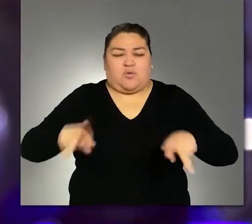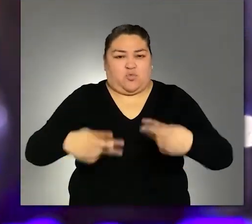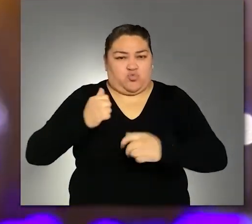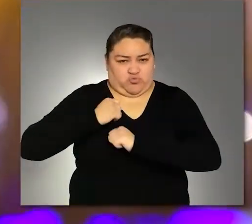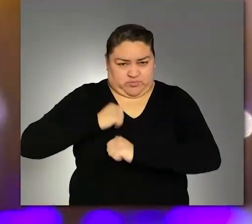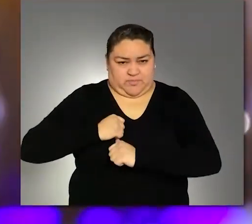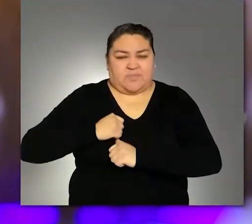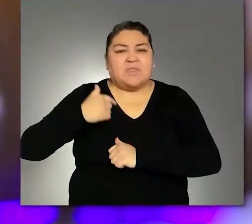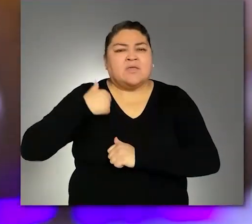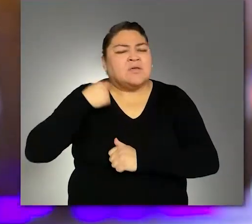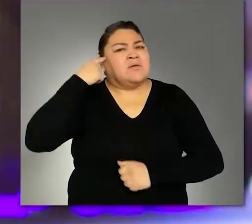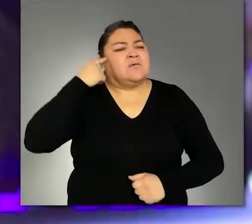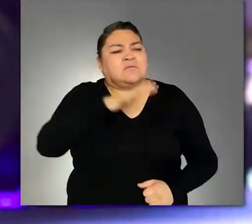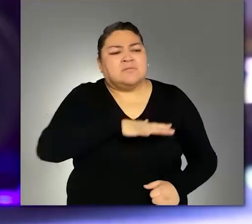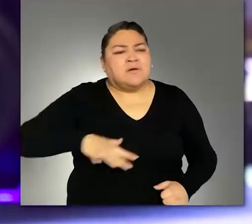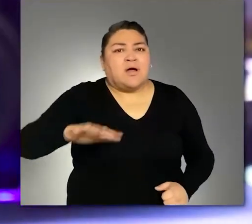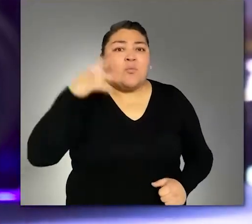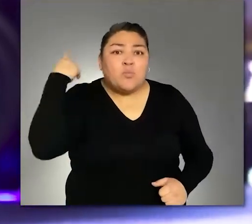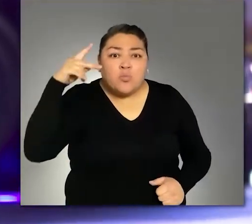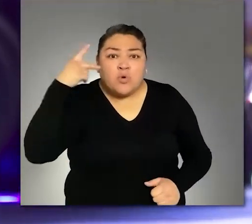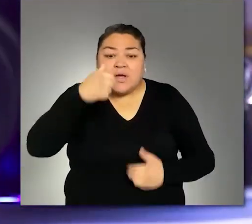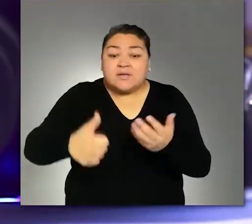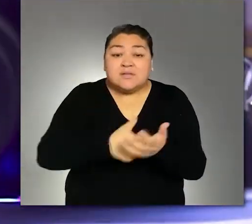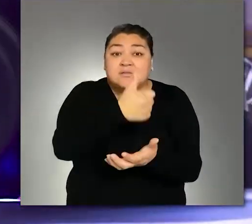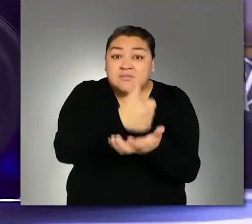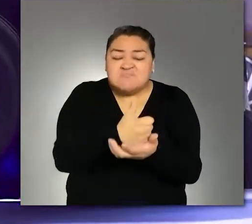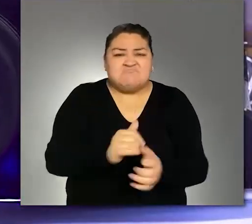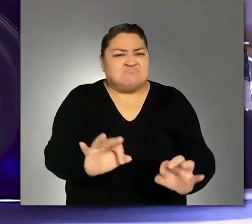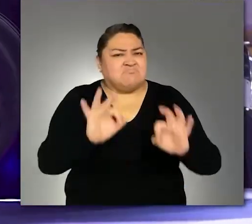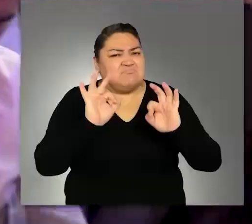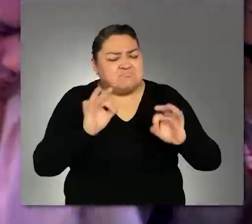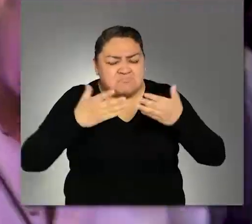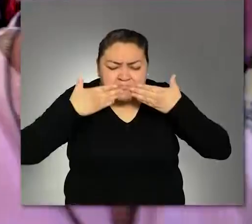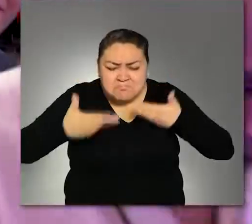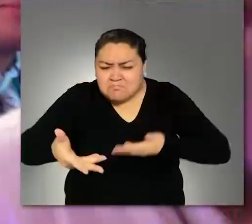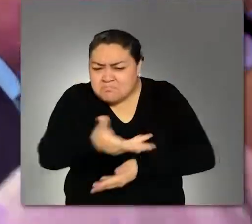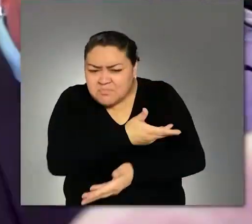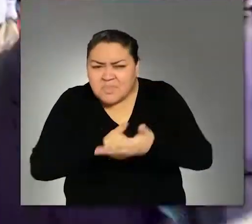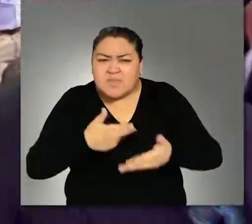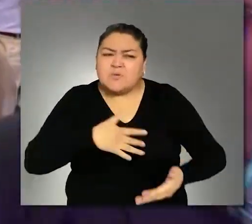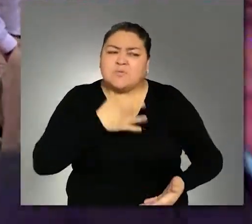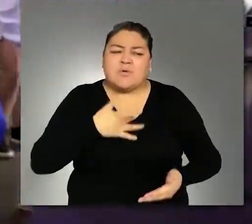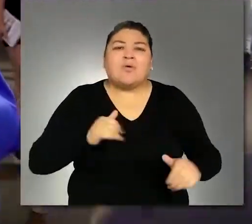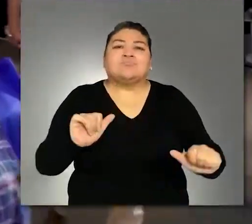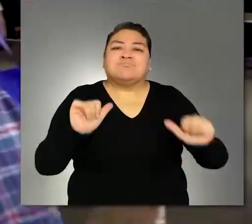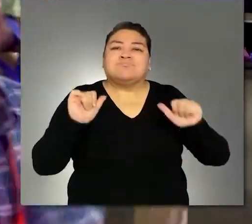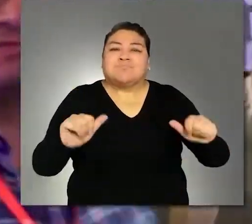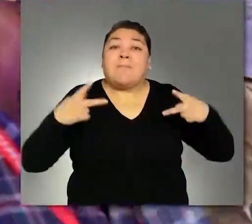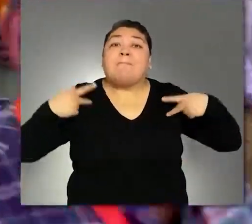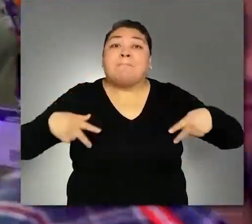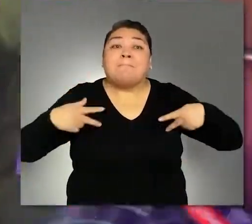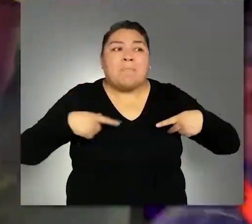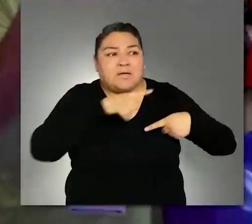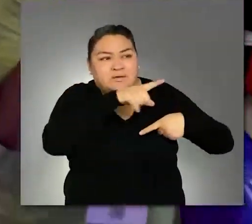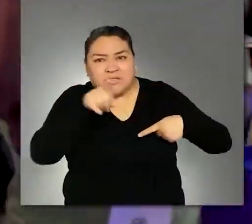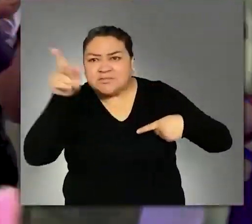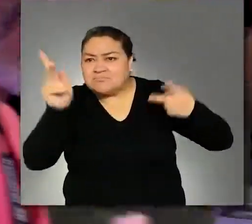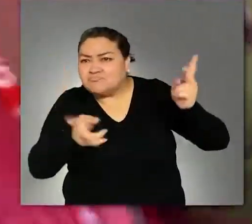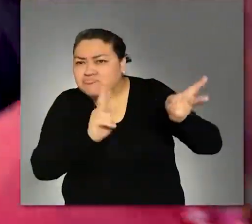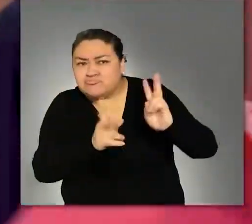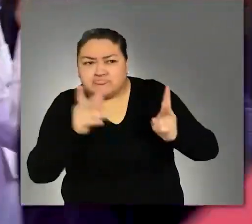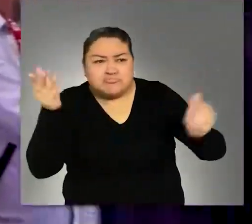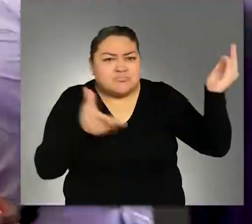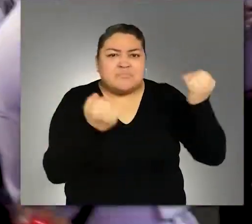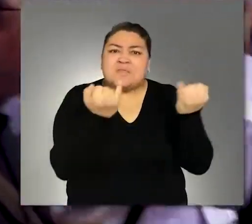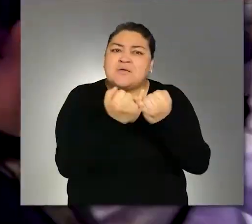Consideramos que Puebla está siendo una ciudad bastante amigable. Nos sentimos bastante cómodos, no solo yo, los visitantes, lo que hemos